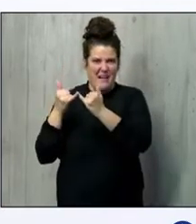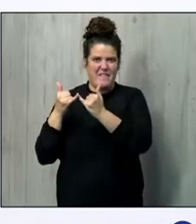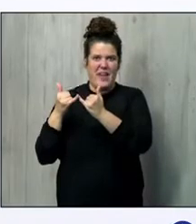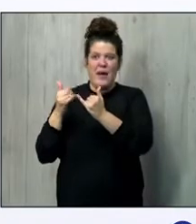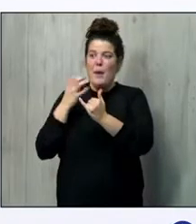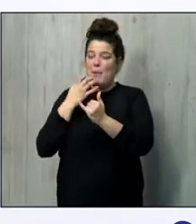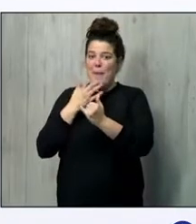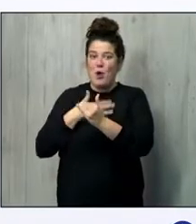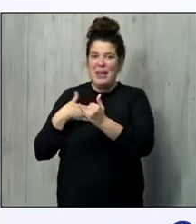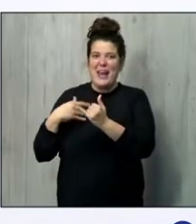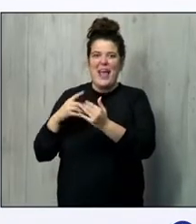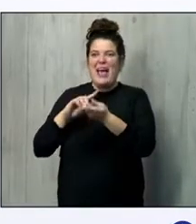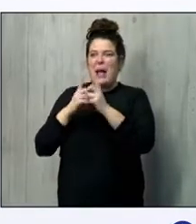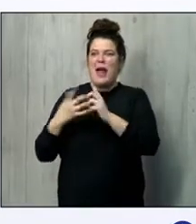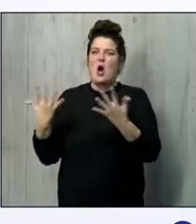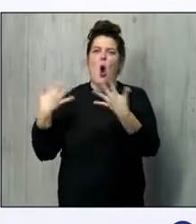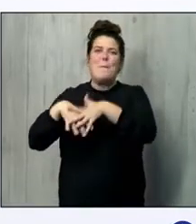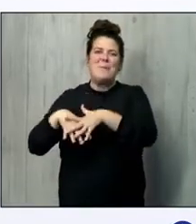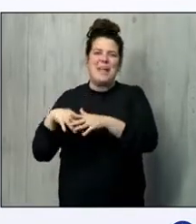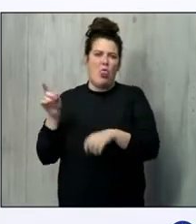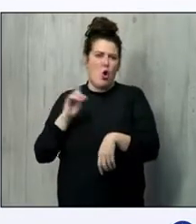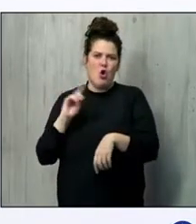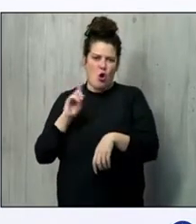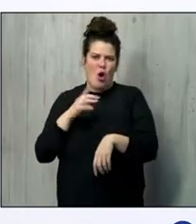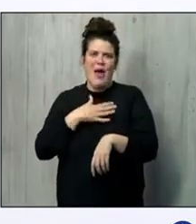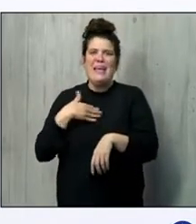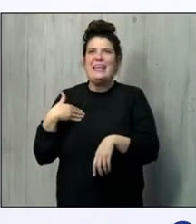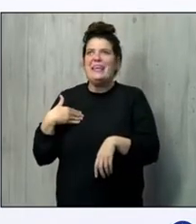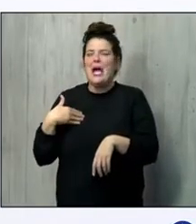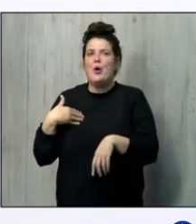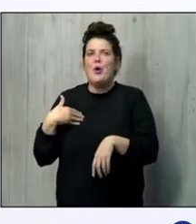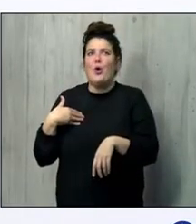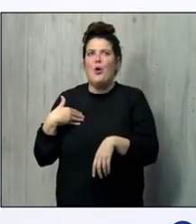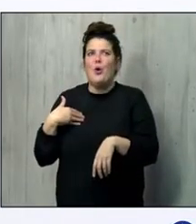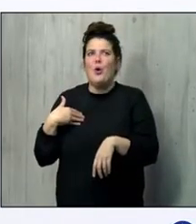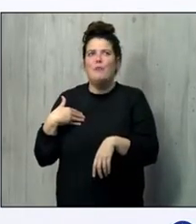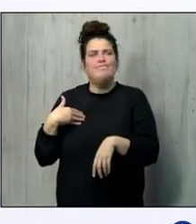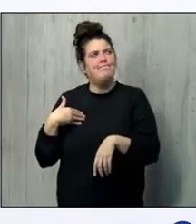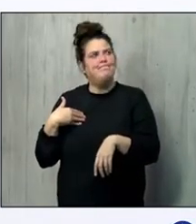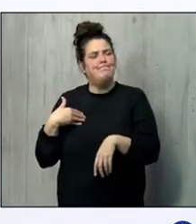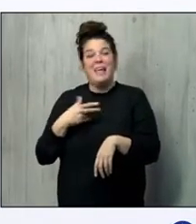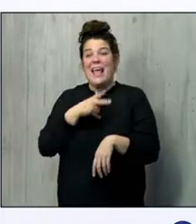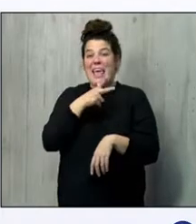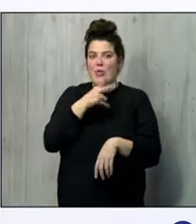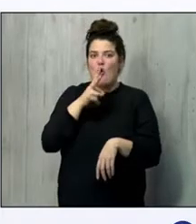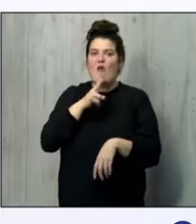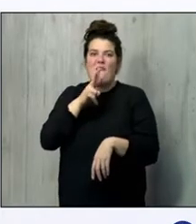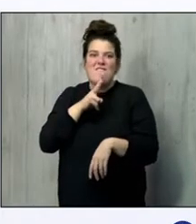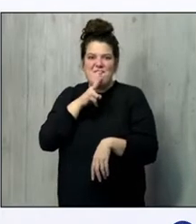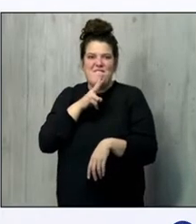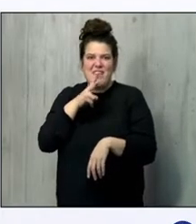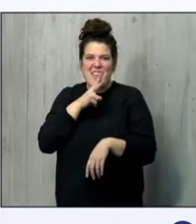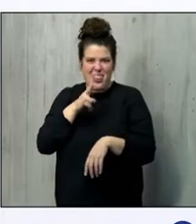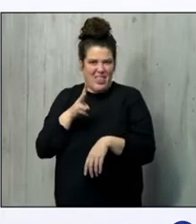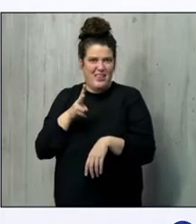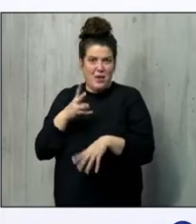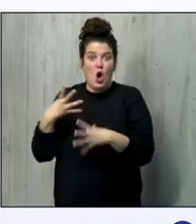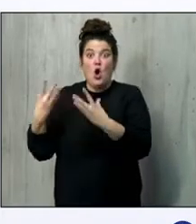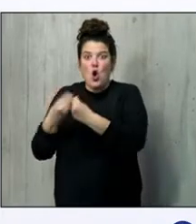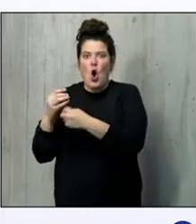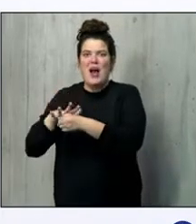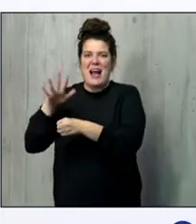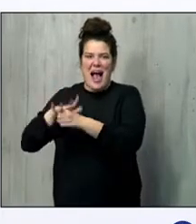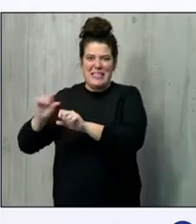ciclo combinado y sustituir el gasoil y el fueloil por la introducción de hidrógeno verde con gas